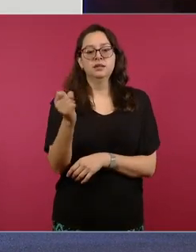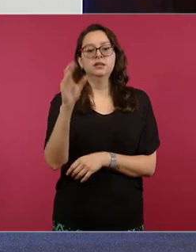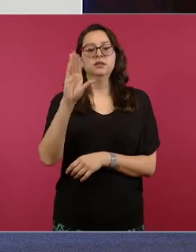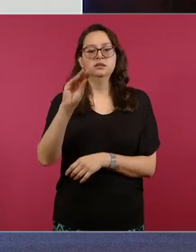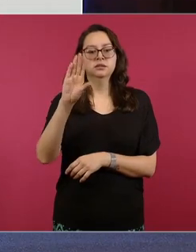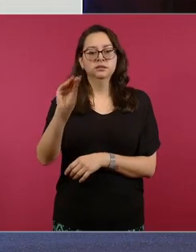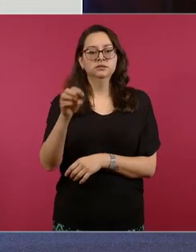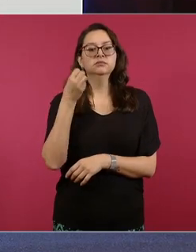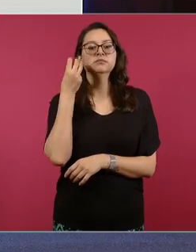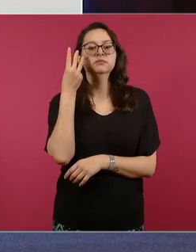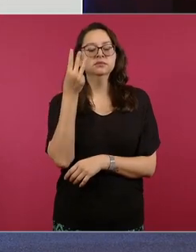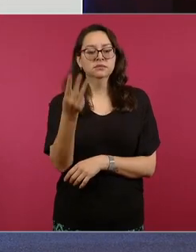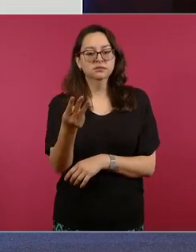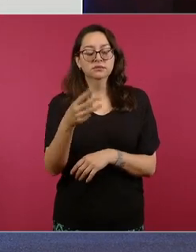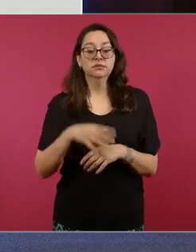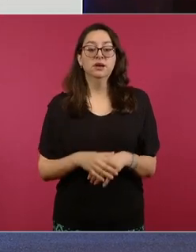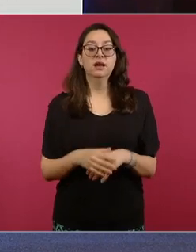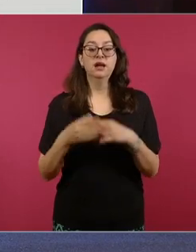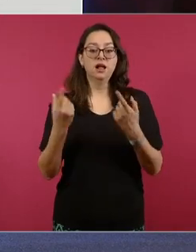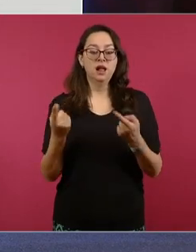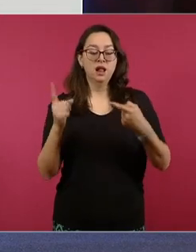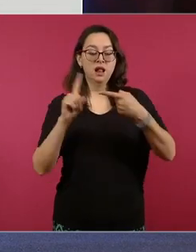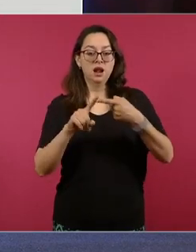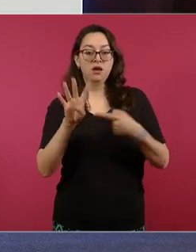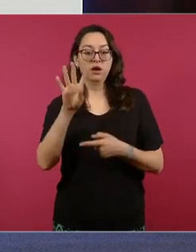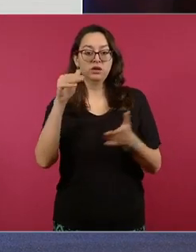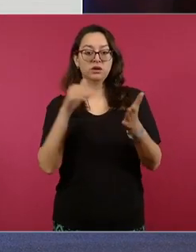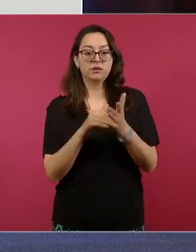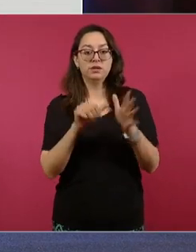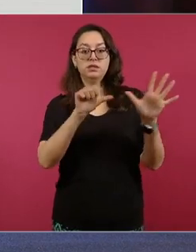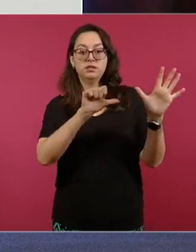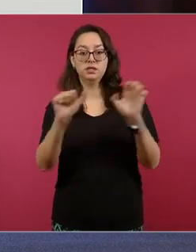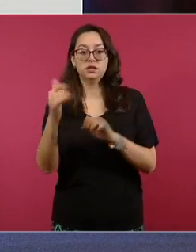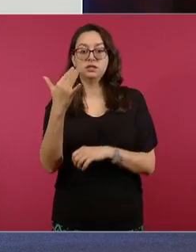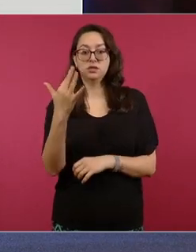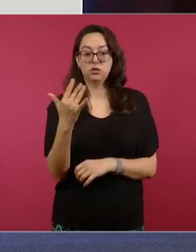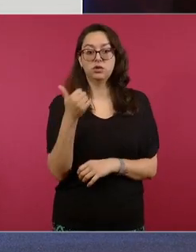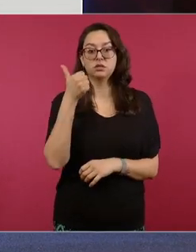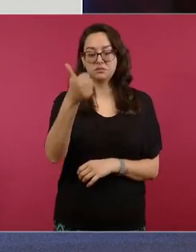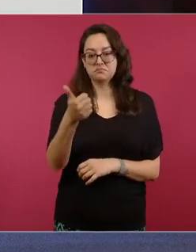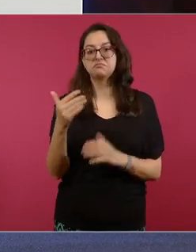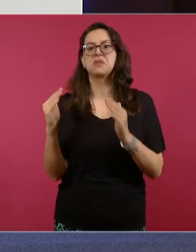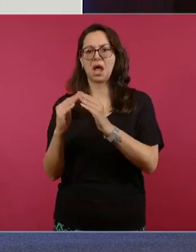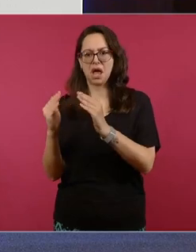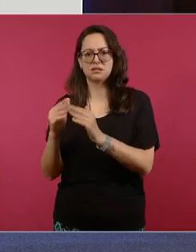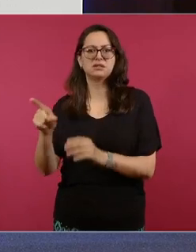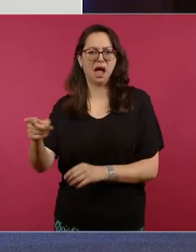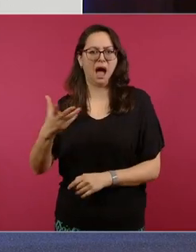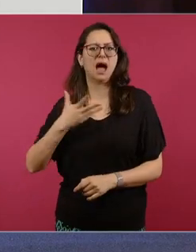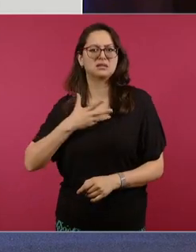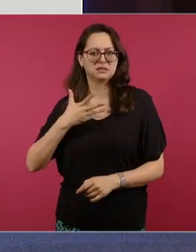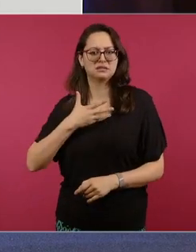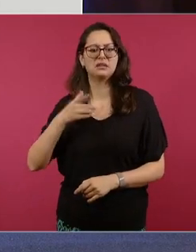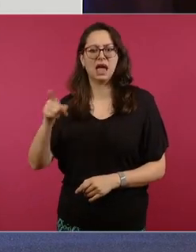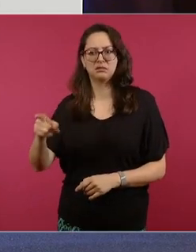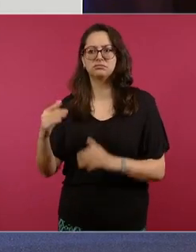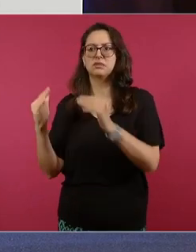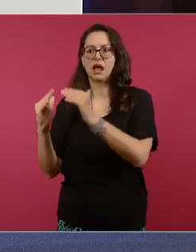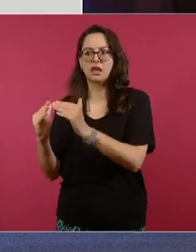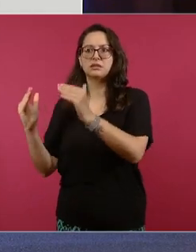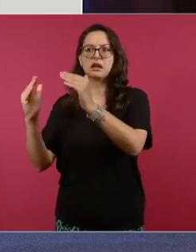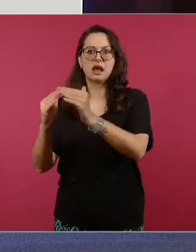en esta clasificación 4 mil 656 en las visitas que hacemos domicilio por